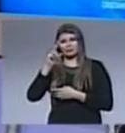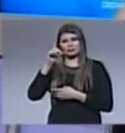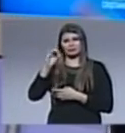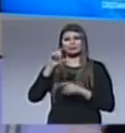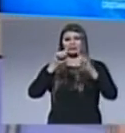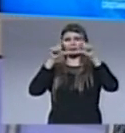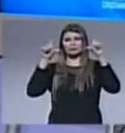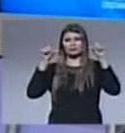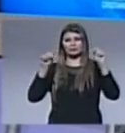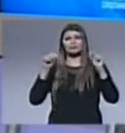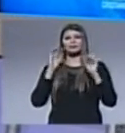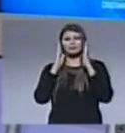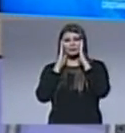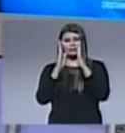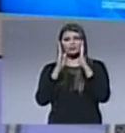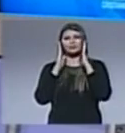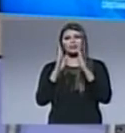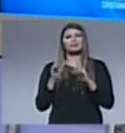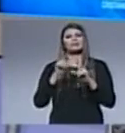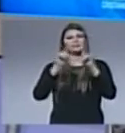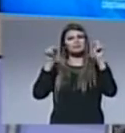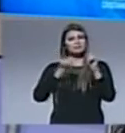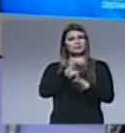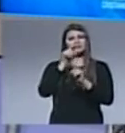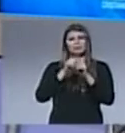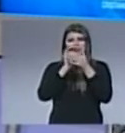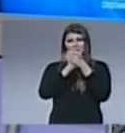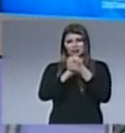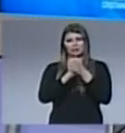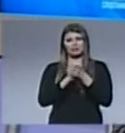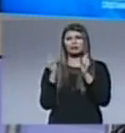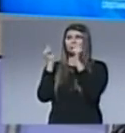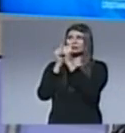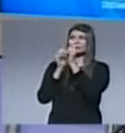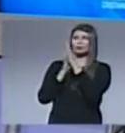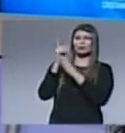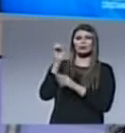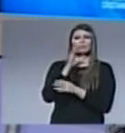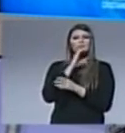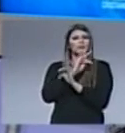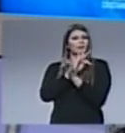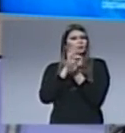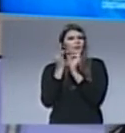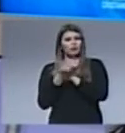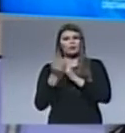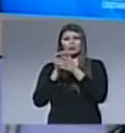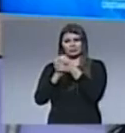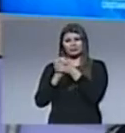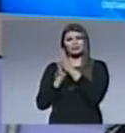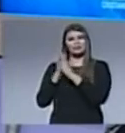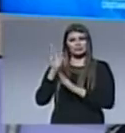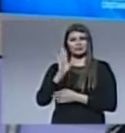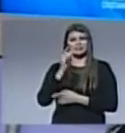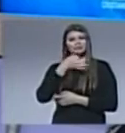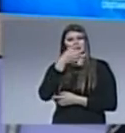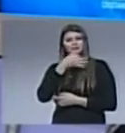enfatizando un poco lo que tiene que ver con la amistad con Dios como podemos ser amigos de Dios bueno vamos a ver que nos dice